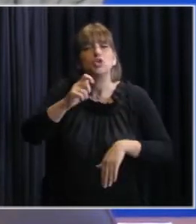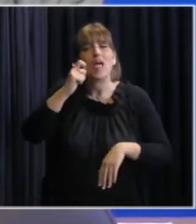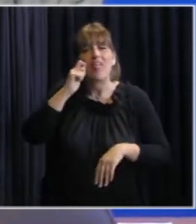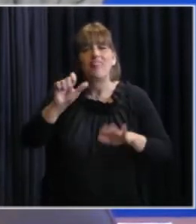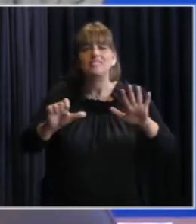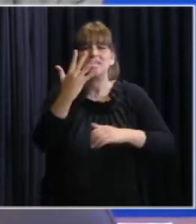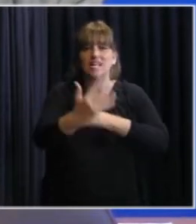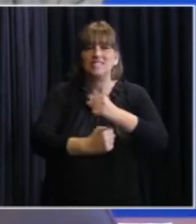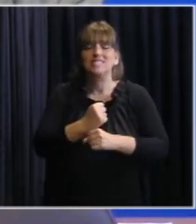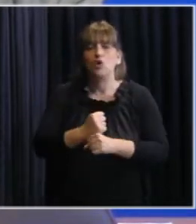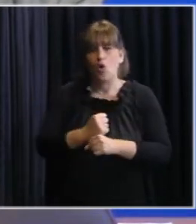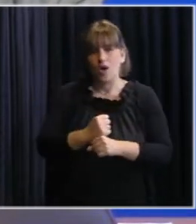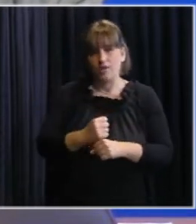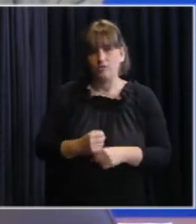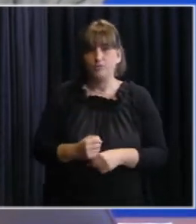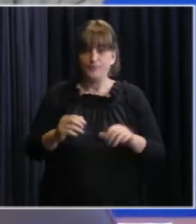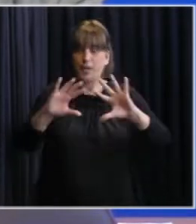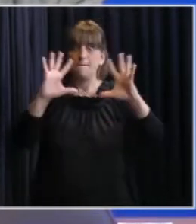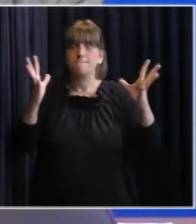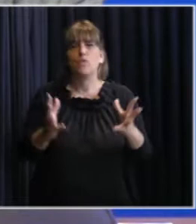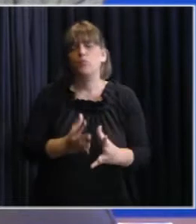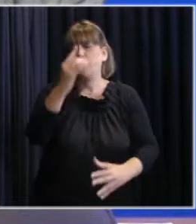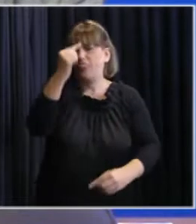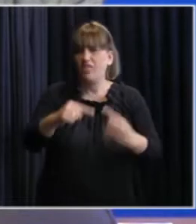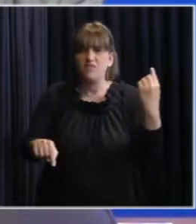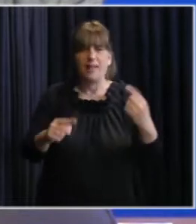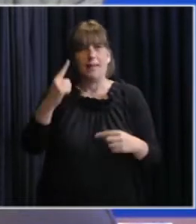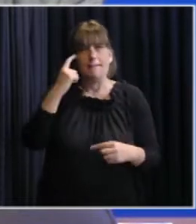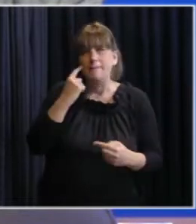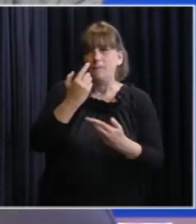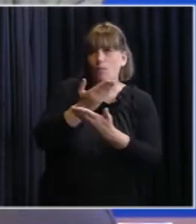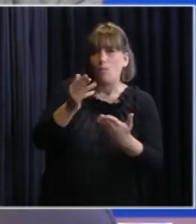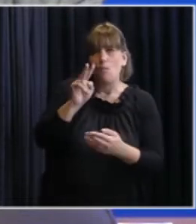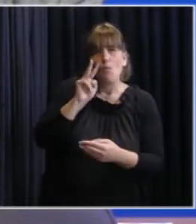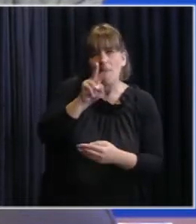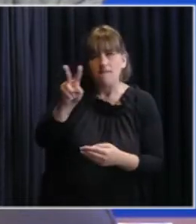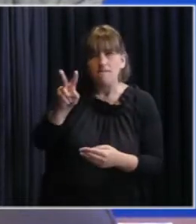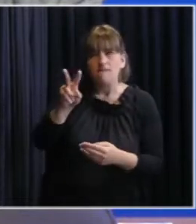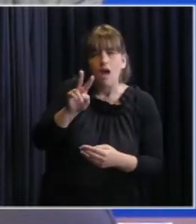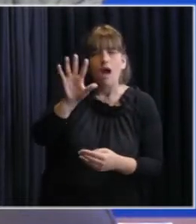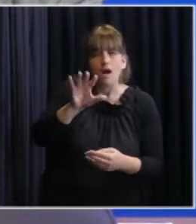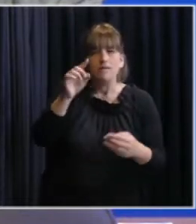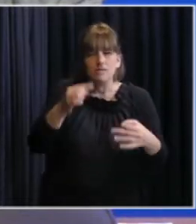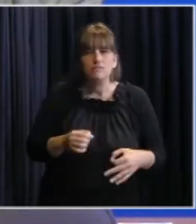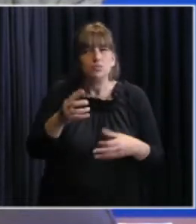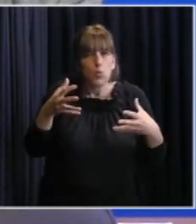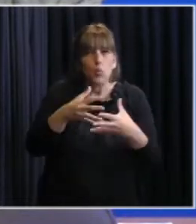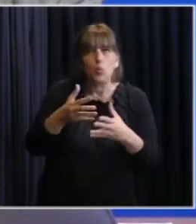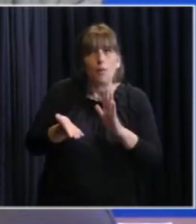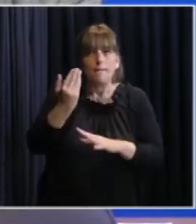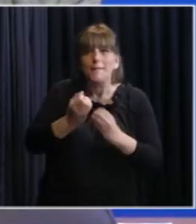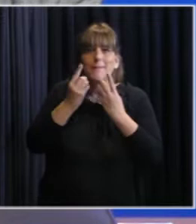hemos visto varias experiencias las que han funcionado mejor han tenido en este sector de la población